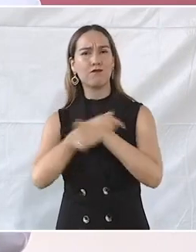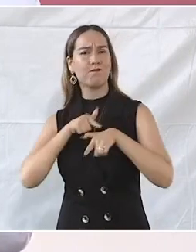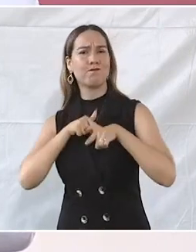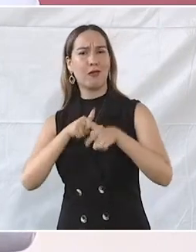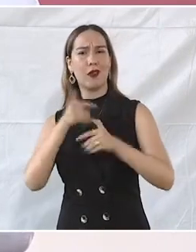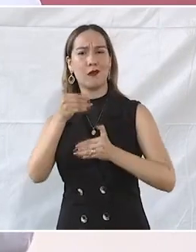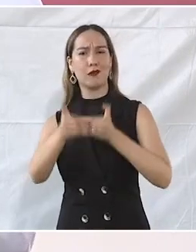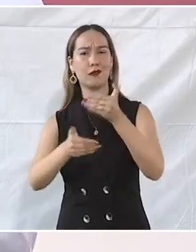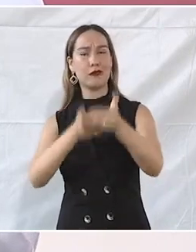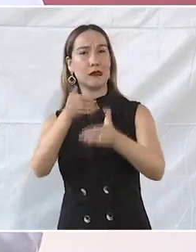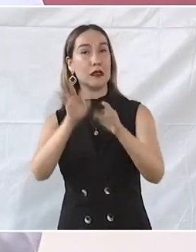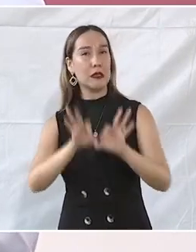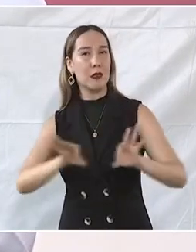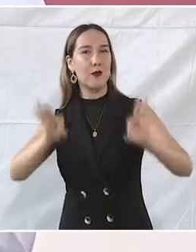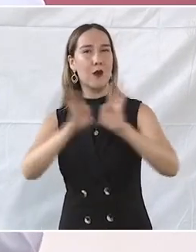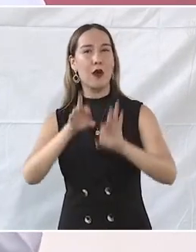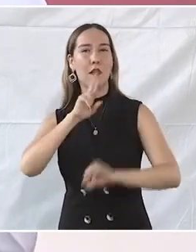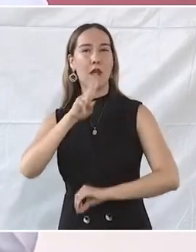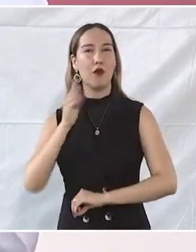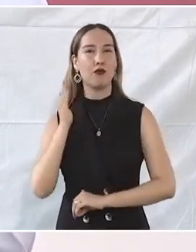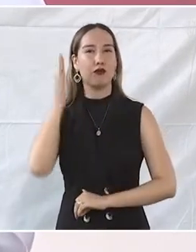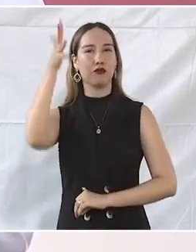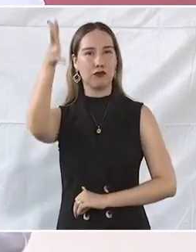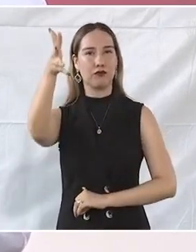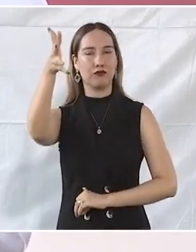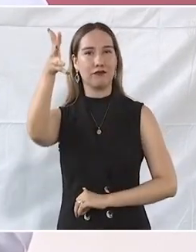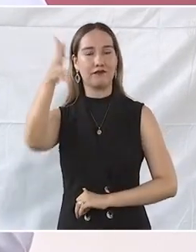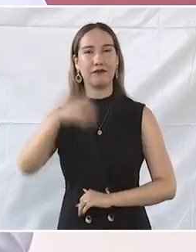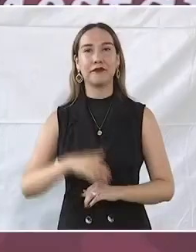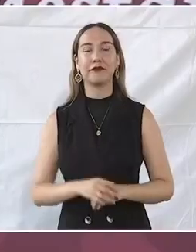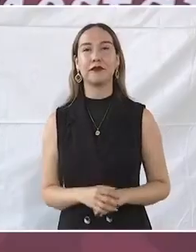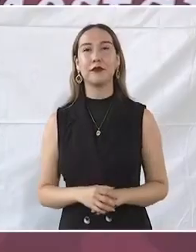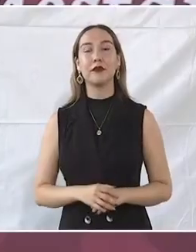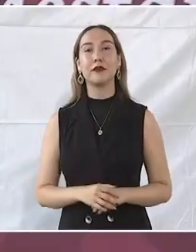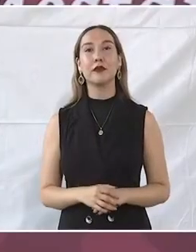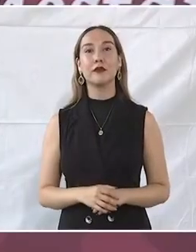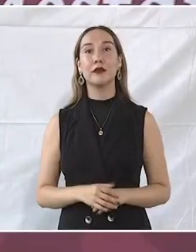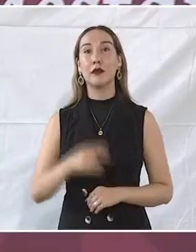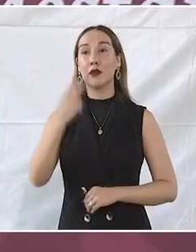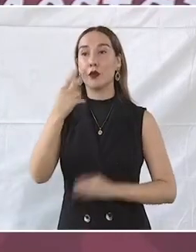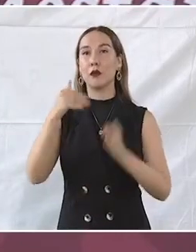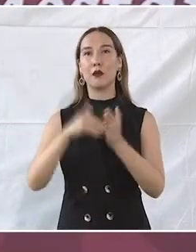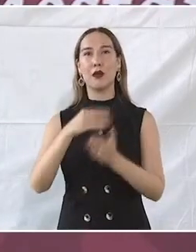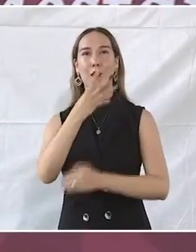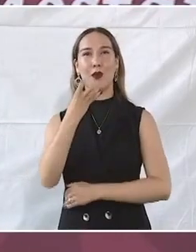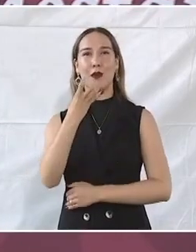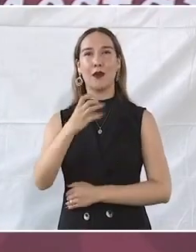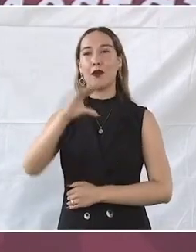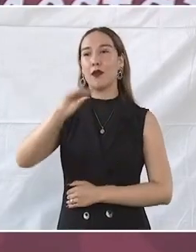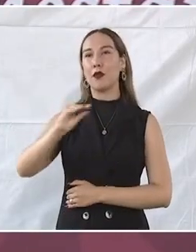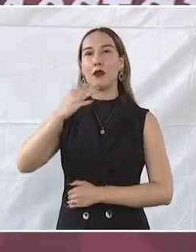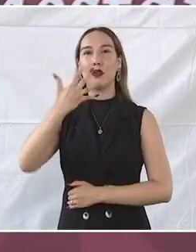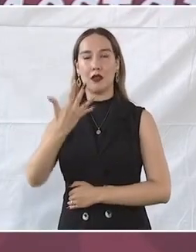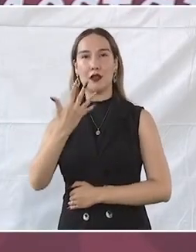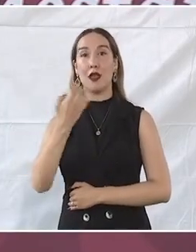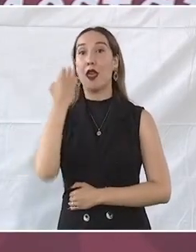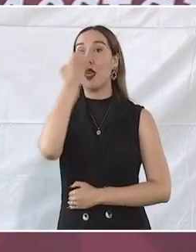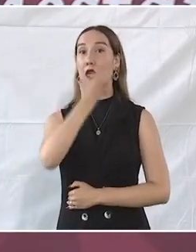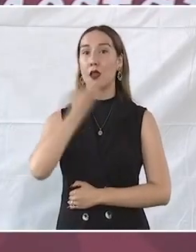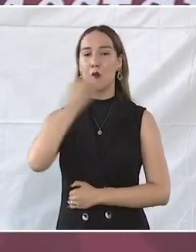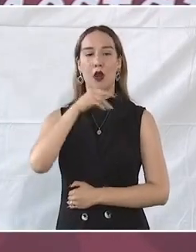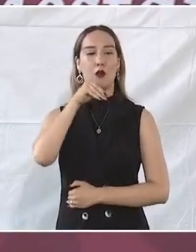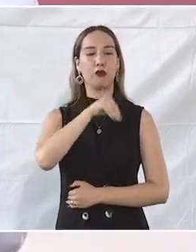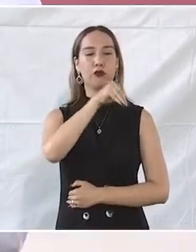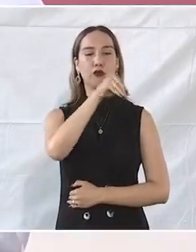les garantizará un mejor futuro. Destaco también que 2 mil 495 planteles educativos,